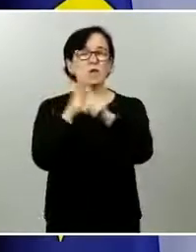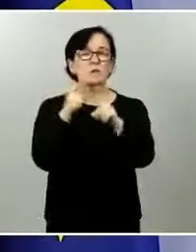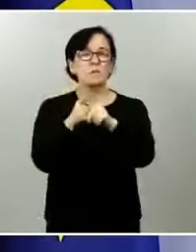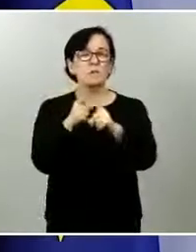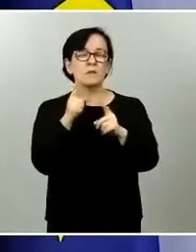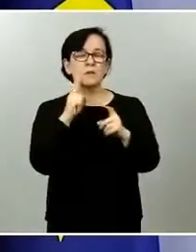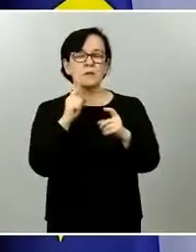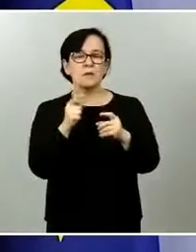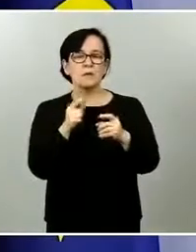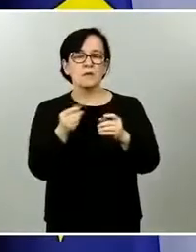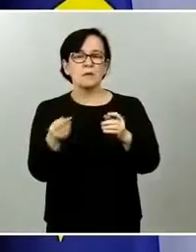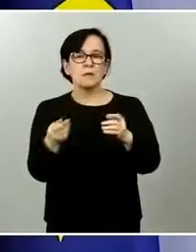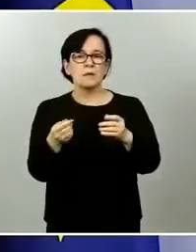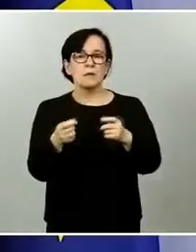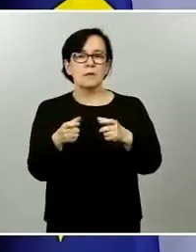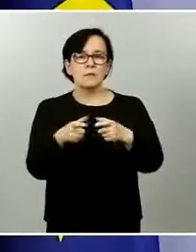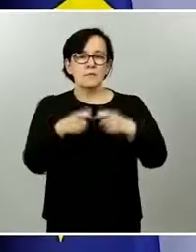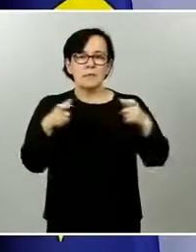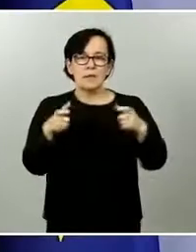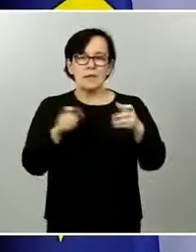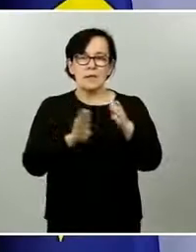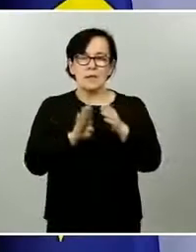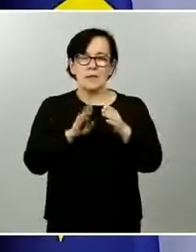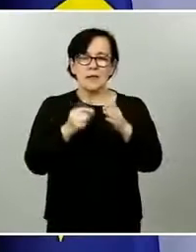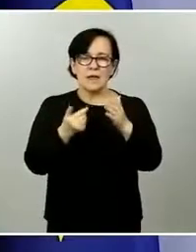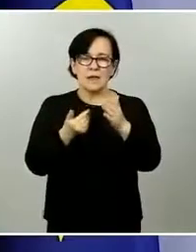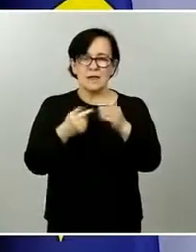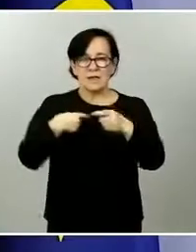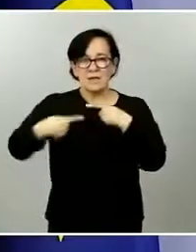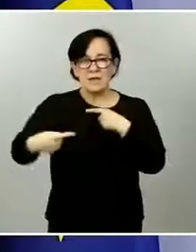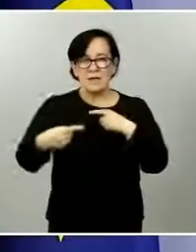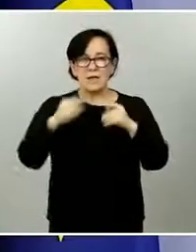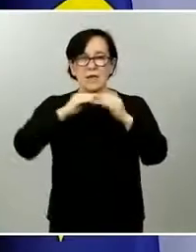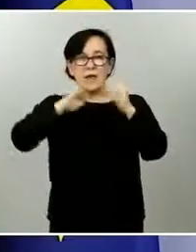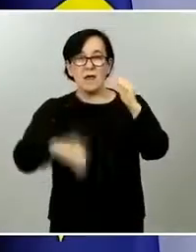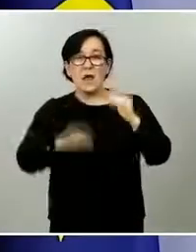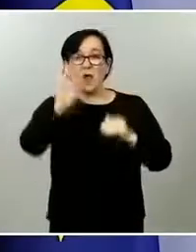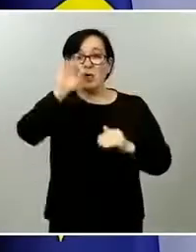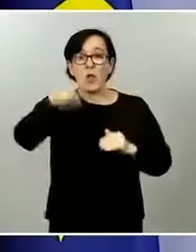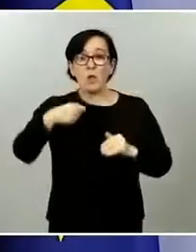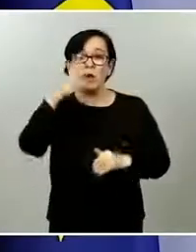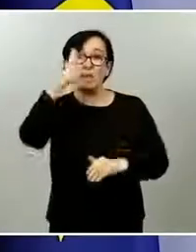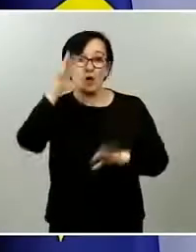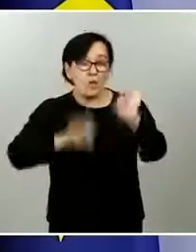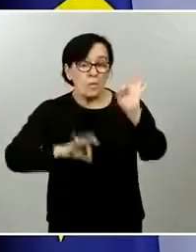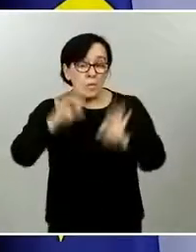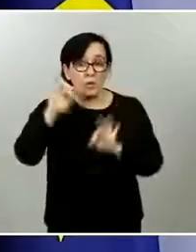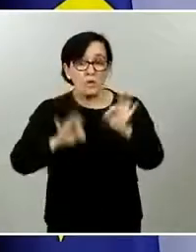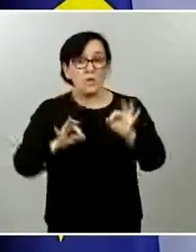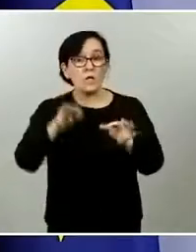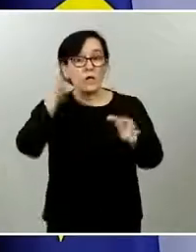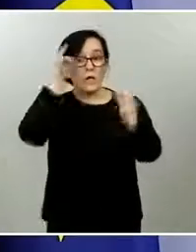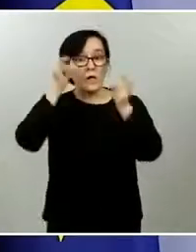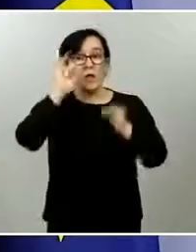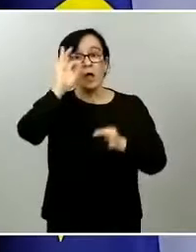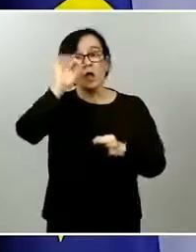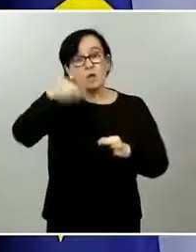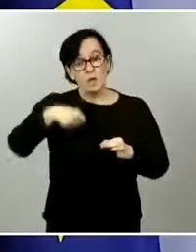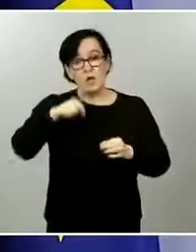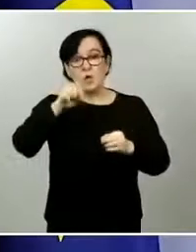de alarma, confirman que el objetivo que nos habíamos fijado se ha cumplido. Recuerden ustedes que para esta semana teníamos el objetivo de tener